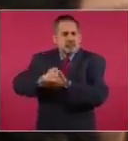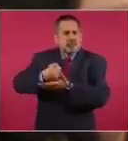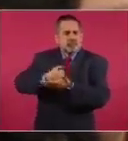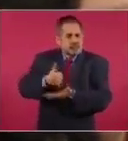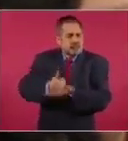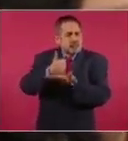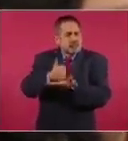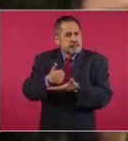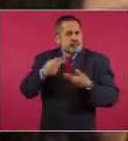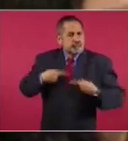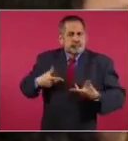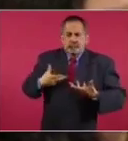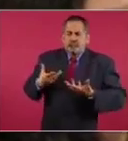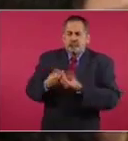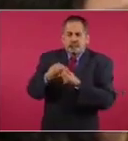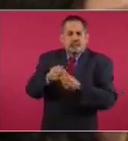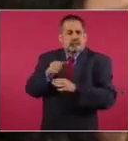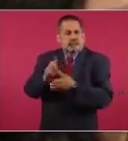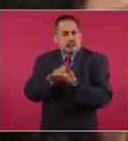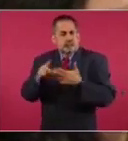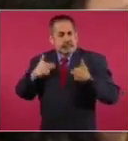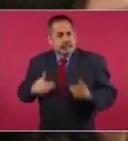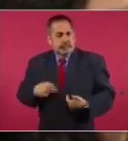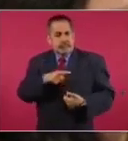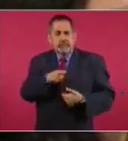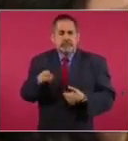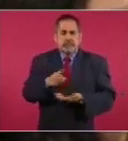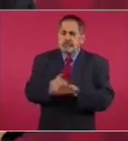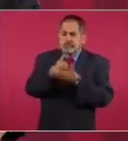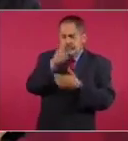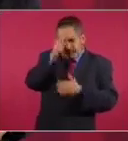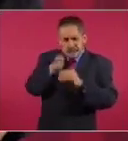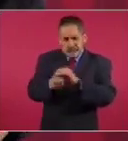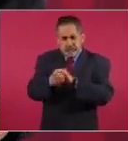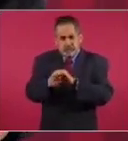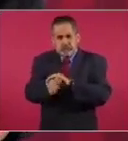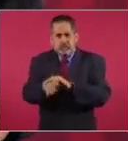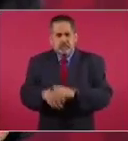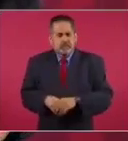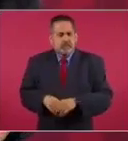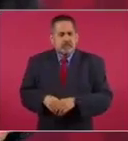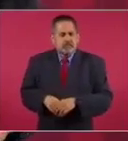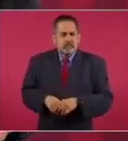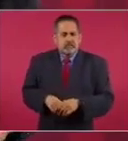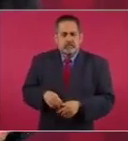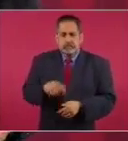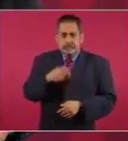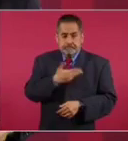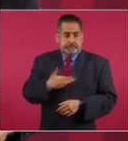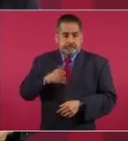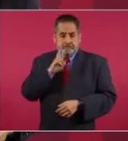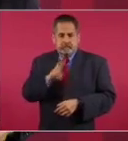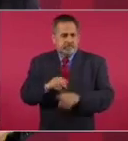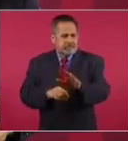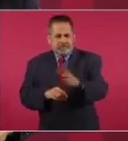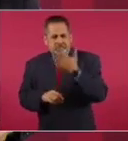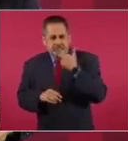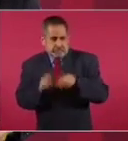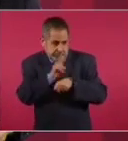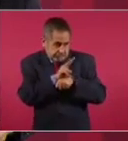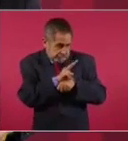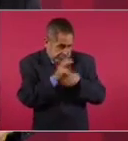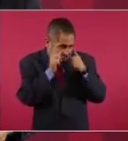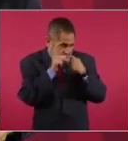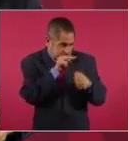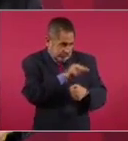que tienen que ver con cuestiones de derechos humanos, como es el caso Ayotzinapa, por ejemplo? pero no hay ninguna vigilancia contra